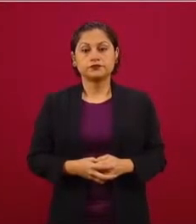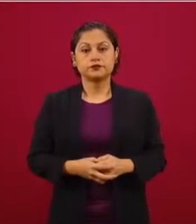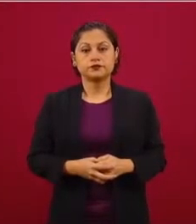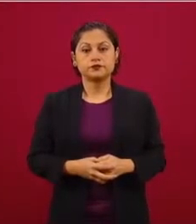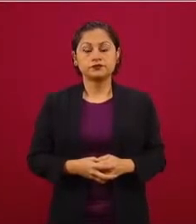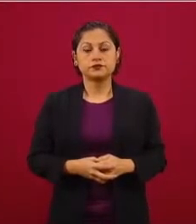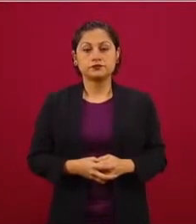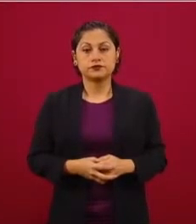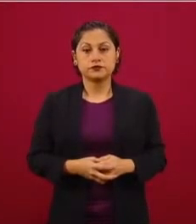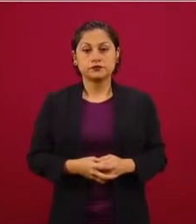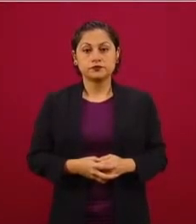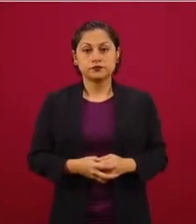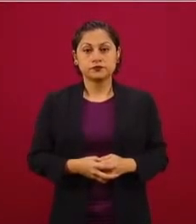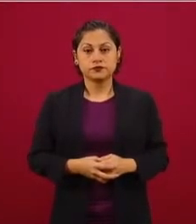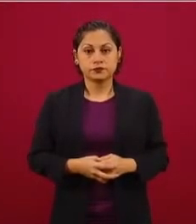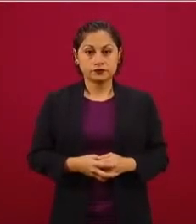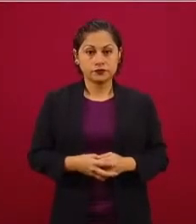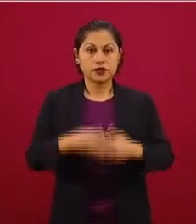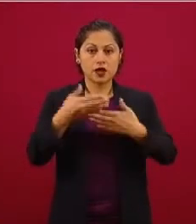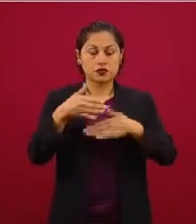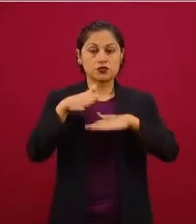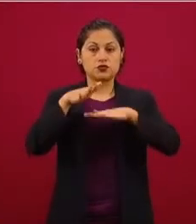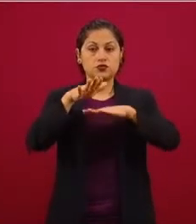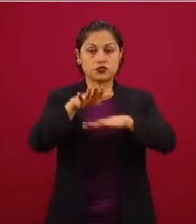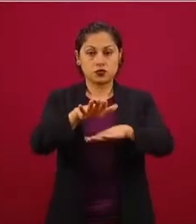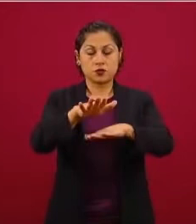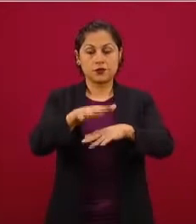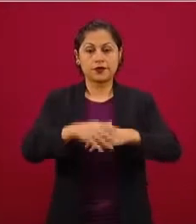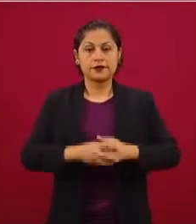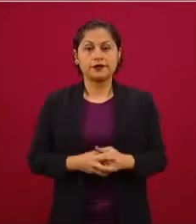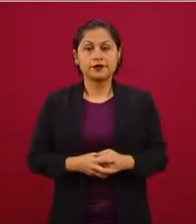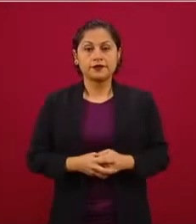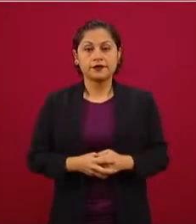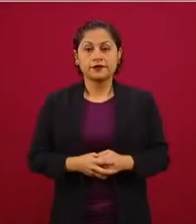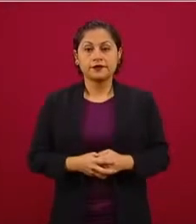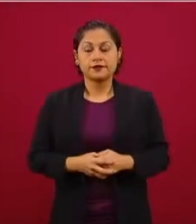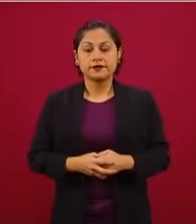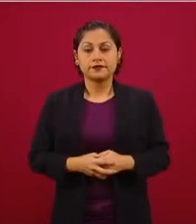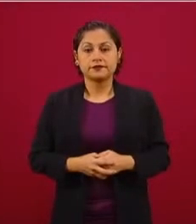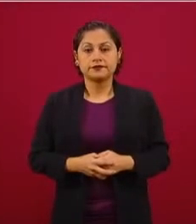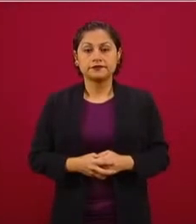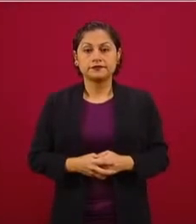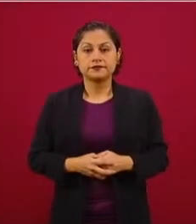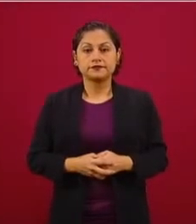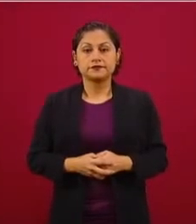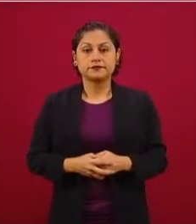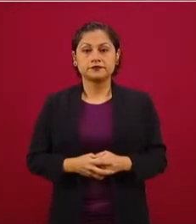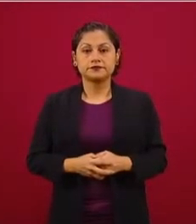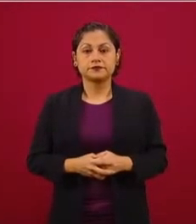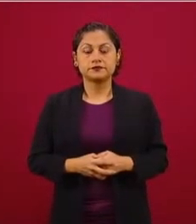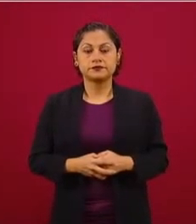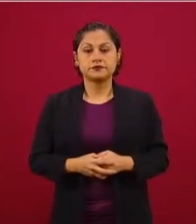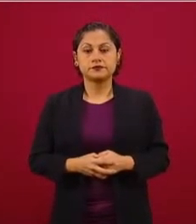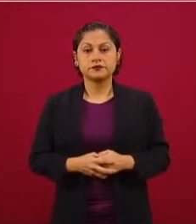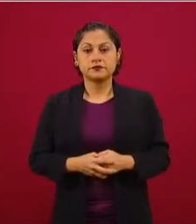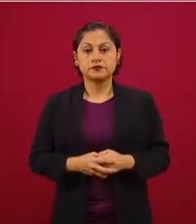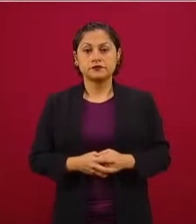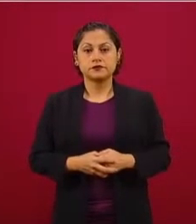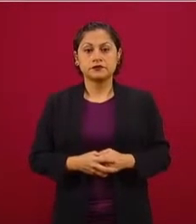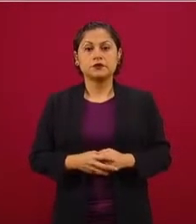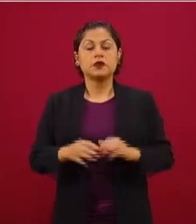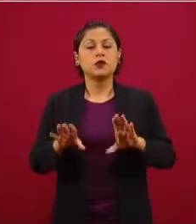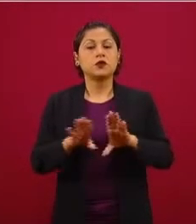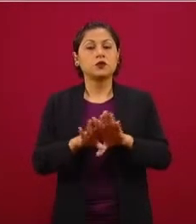operativo para entregar por